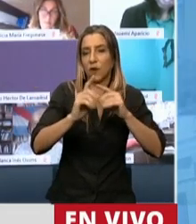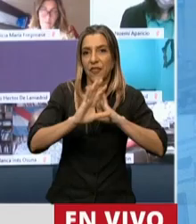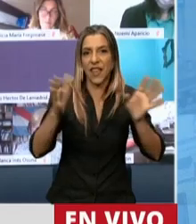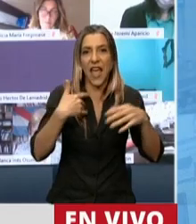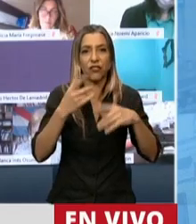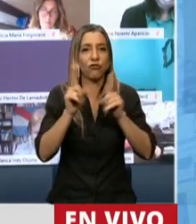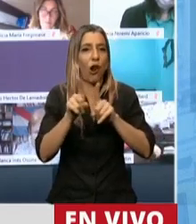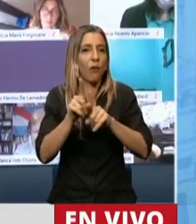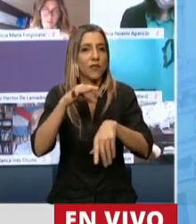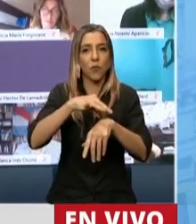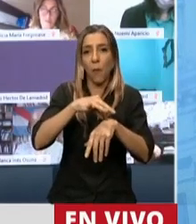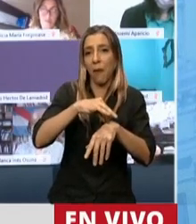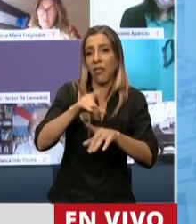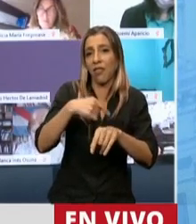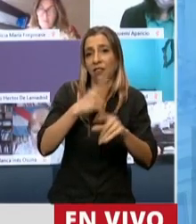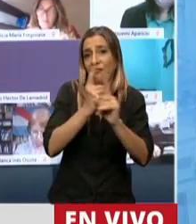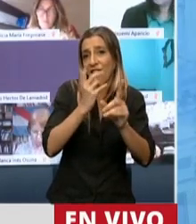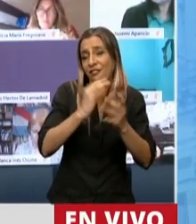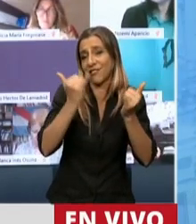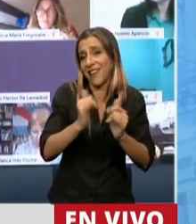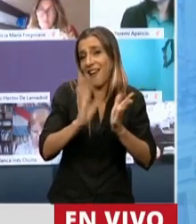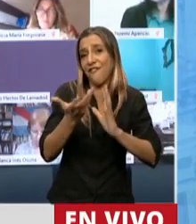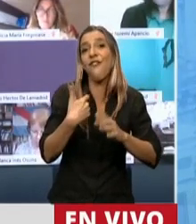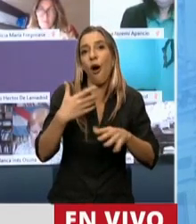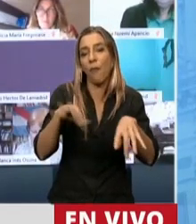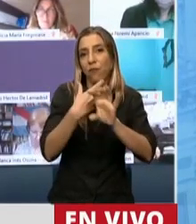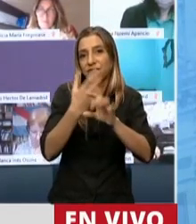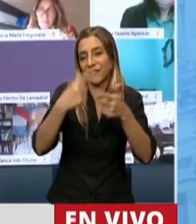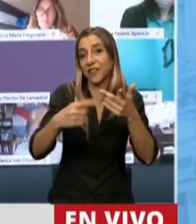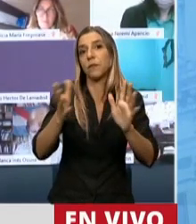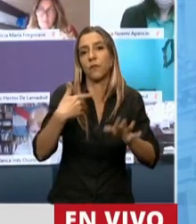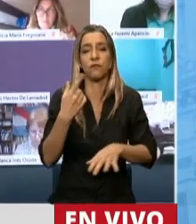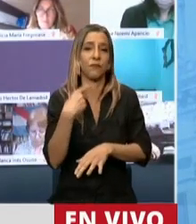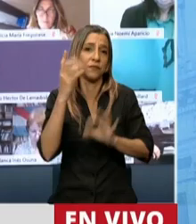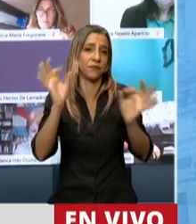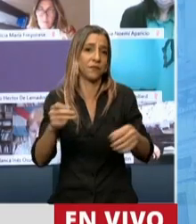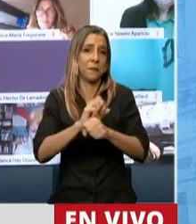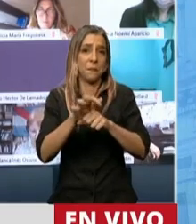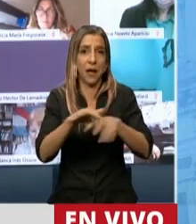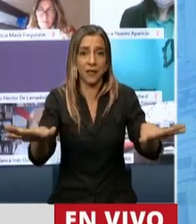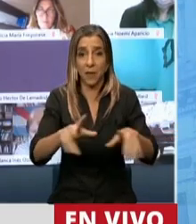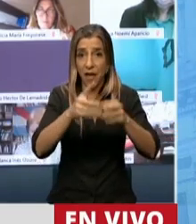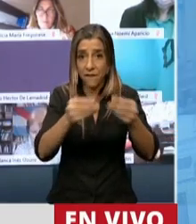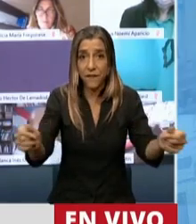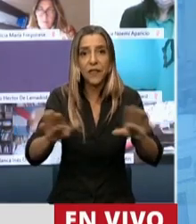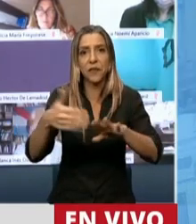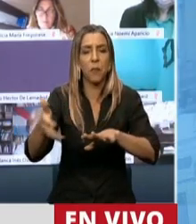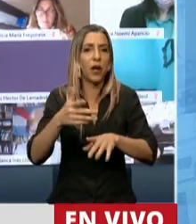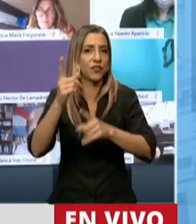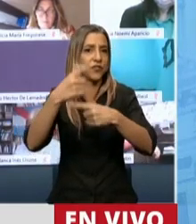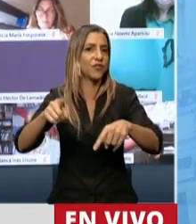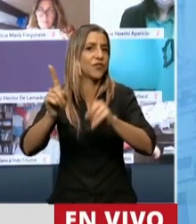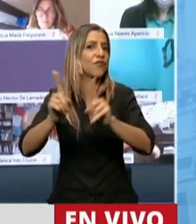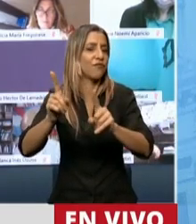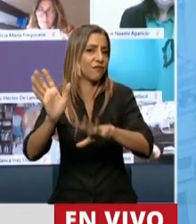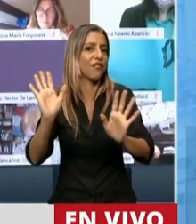que va a cambiar y revolucionar probablemente el servicio médico. decir, que después de la pandemia vamos a tener muchos cambios, muchos cambios, yo creo